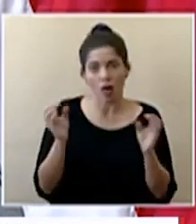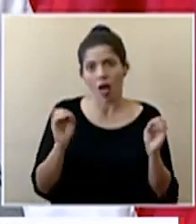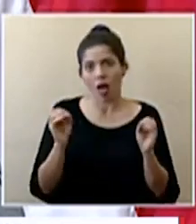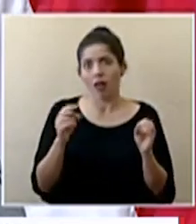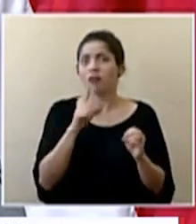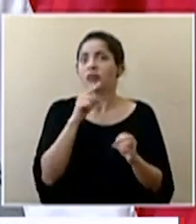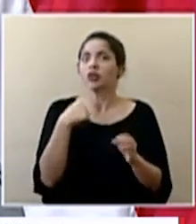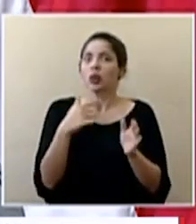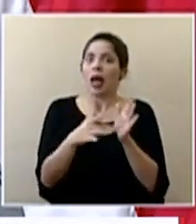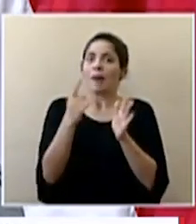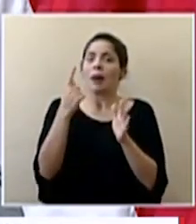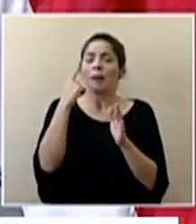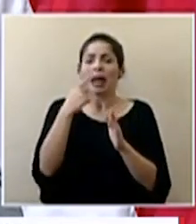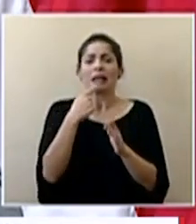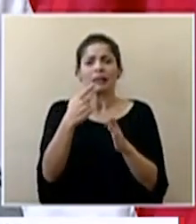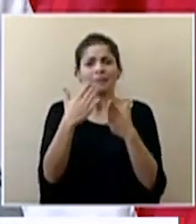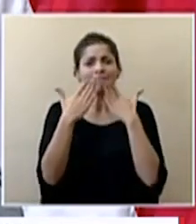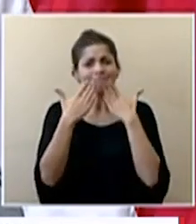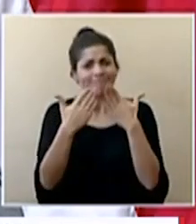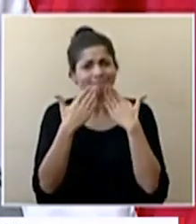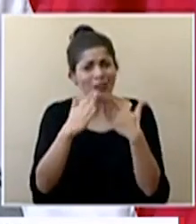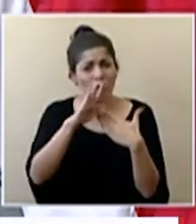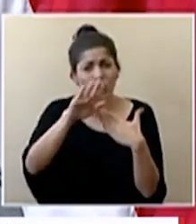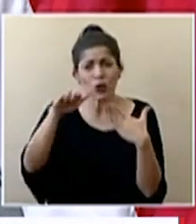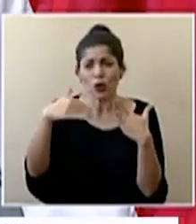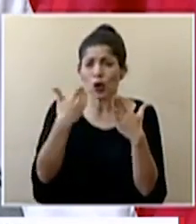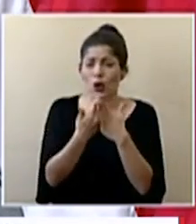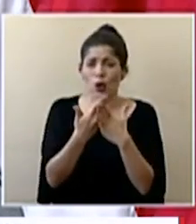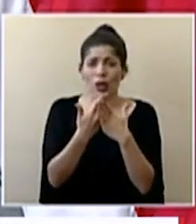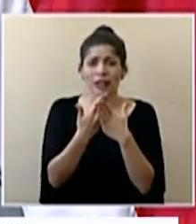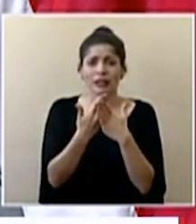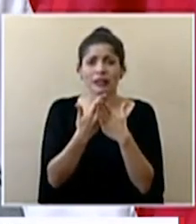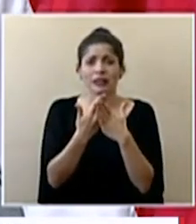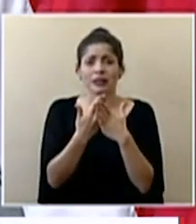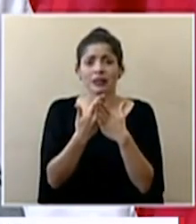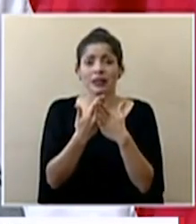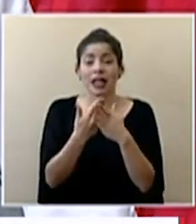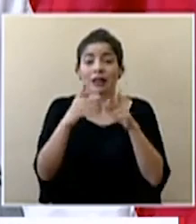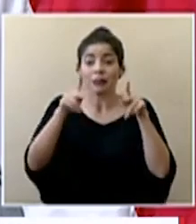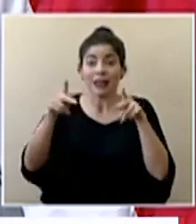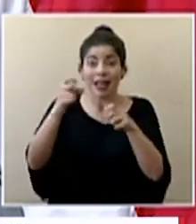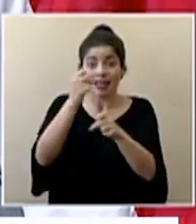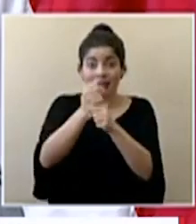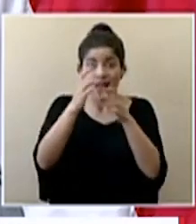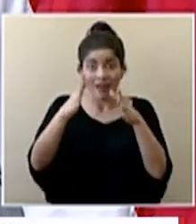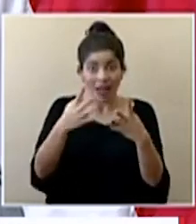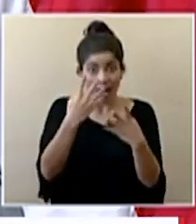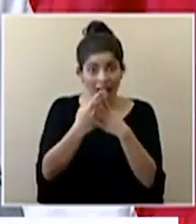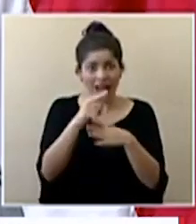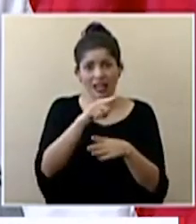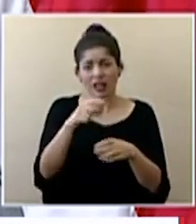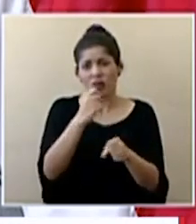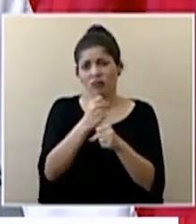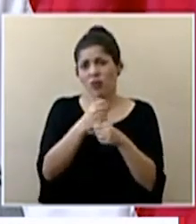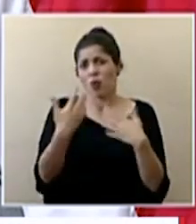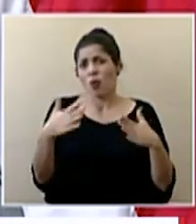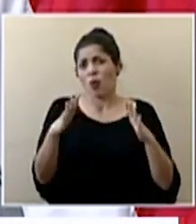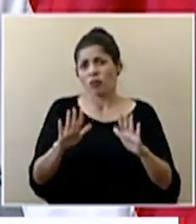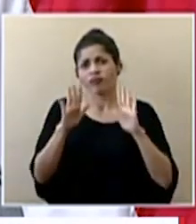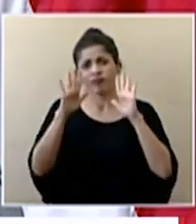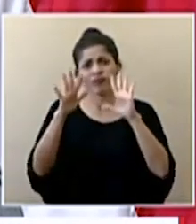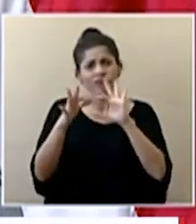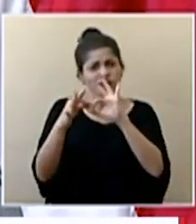aprovechar para agradecerle a todos los funcionarios penitenciarios que han hecho una muy buena labor de